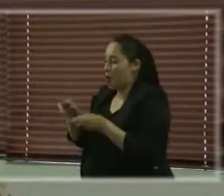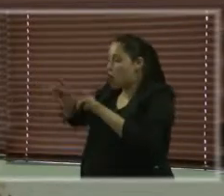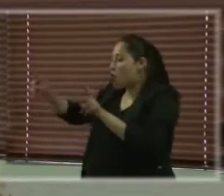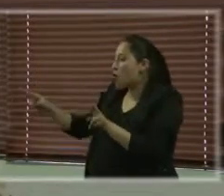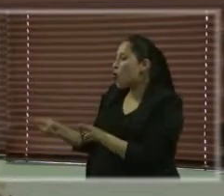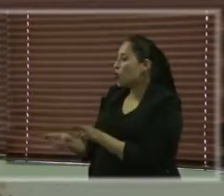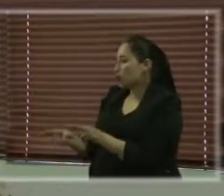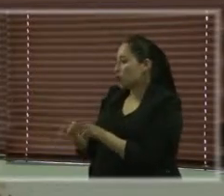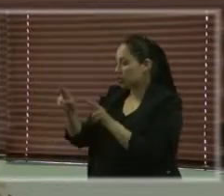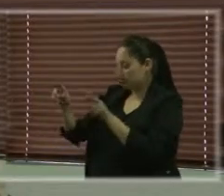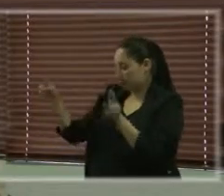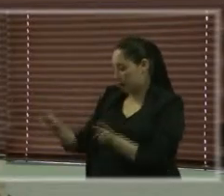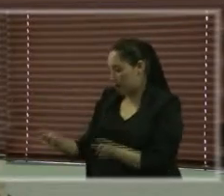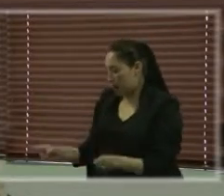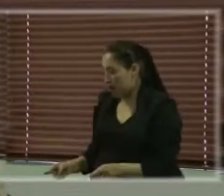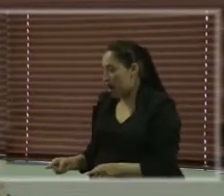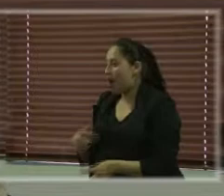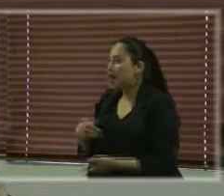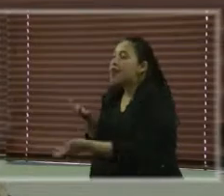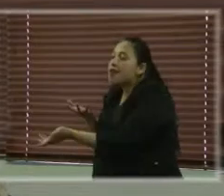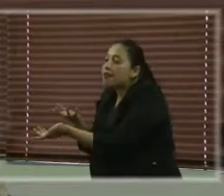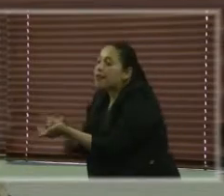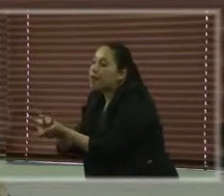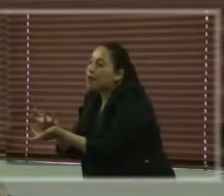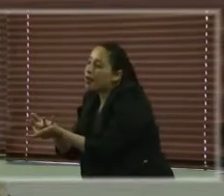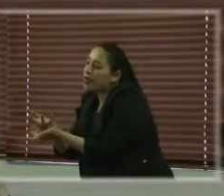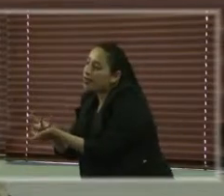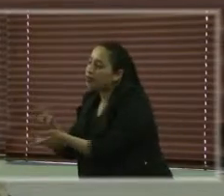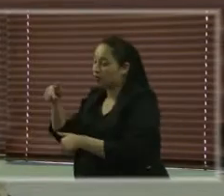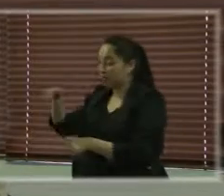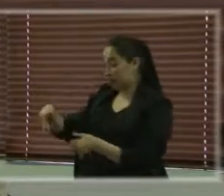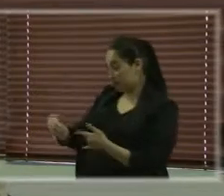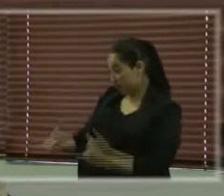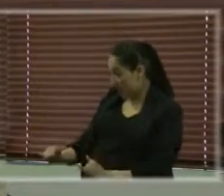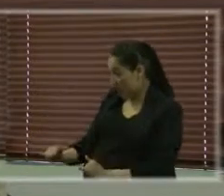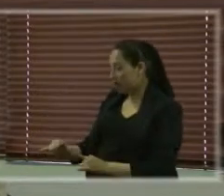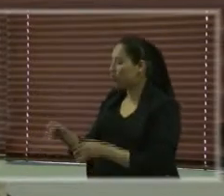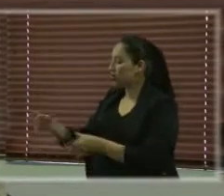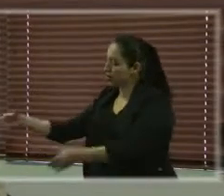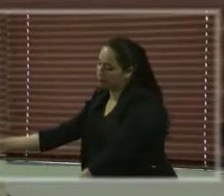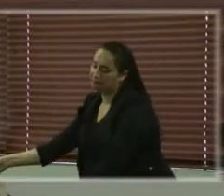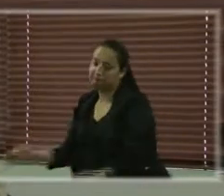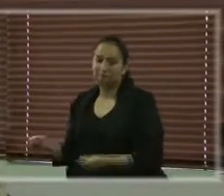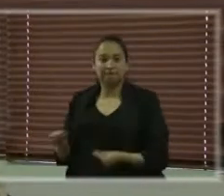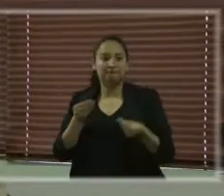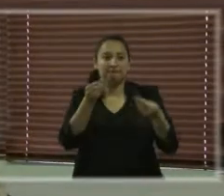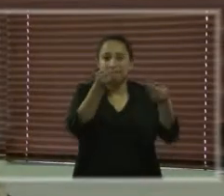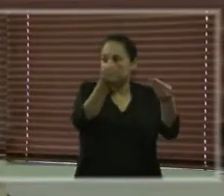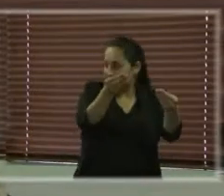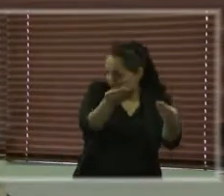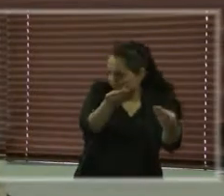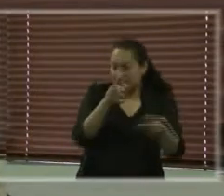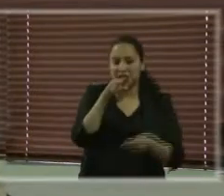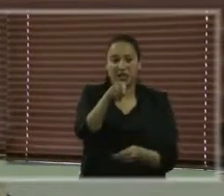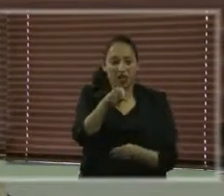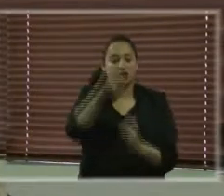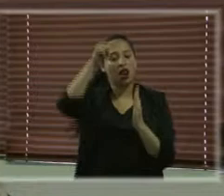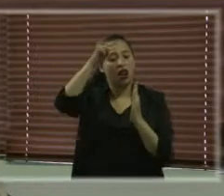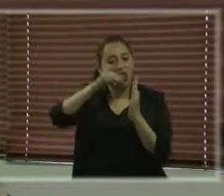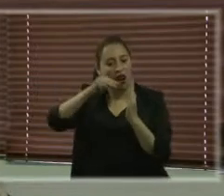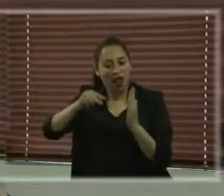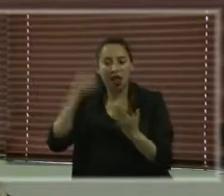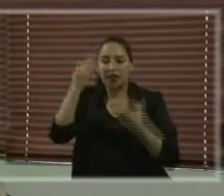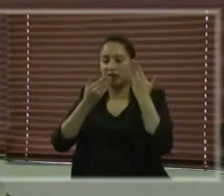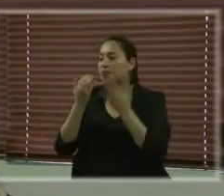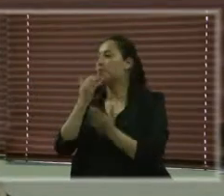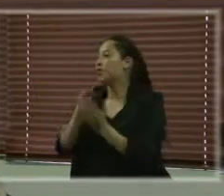llevarlas a algún nivel en donde nosotros querramos hacer incidencia en esa temática también. Entonces, como nuestro tema ahora es